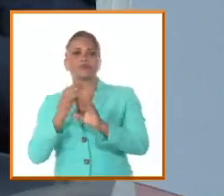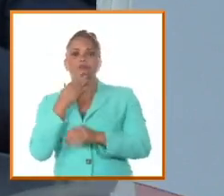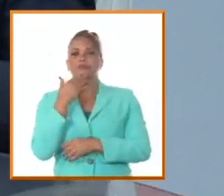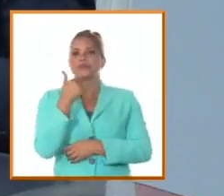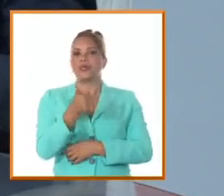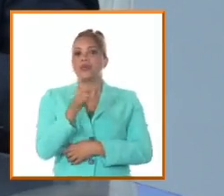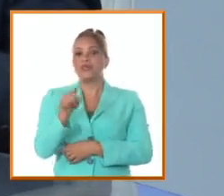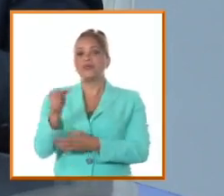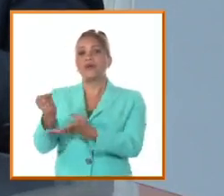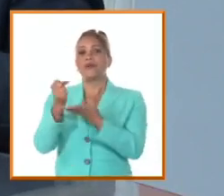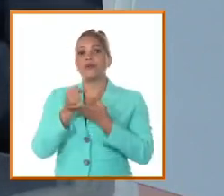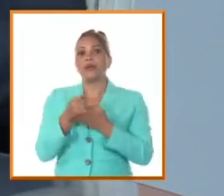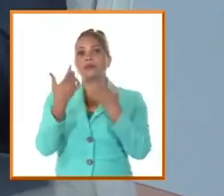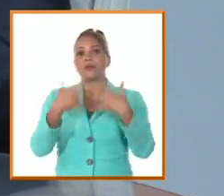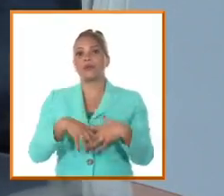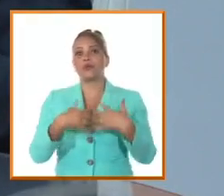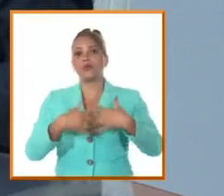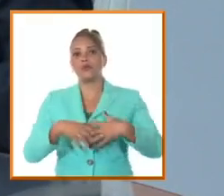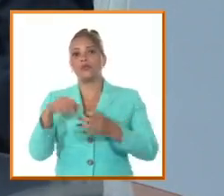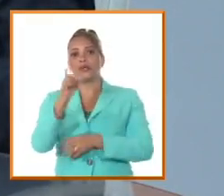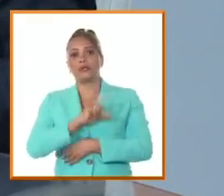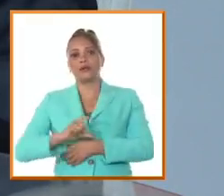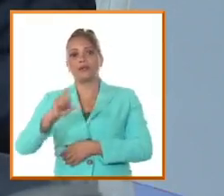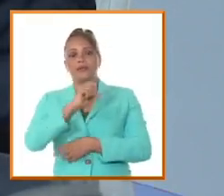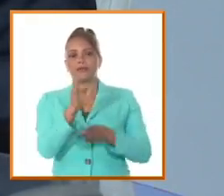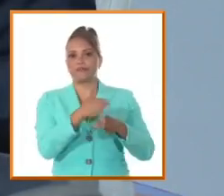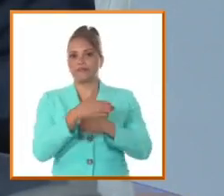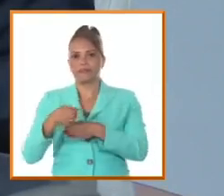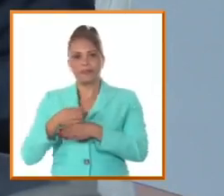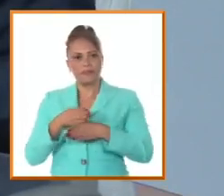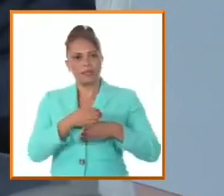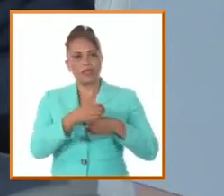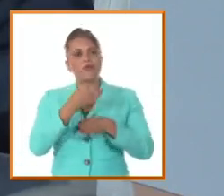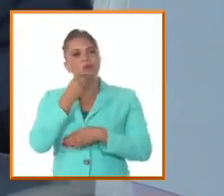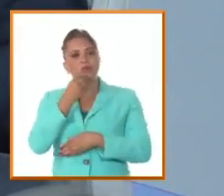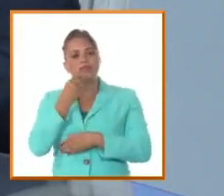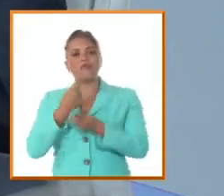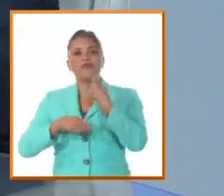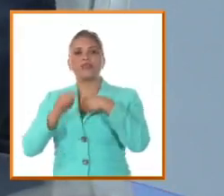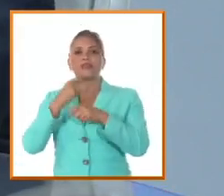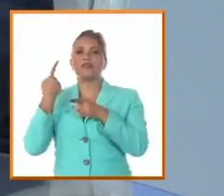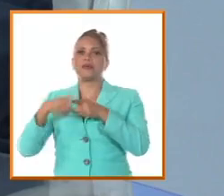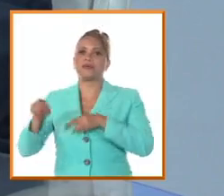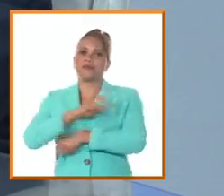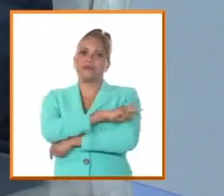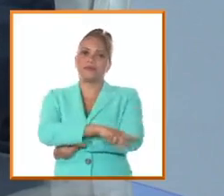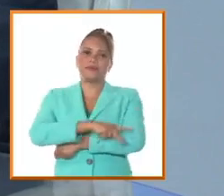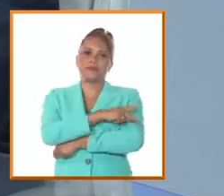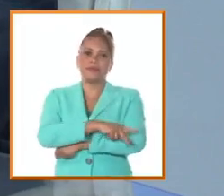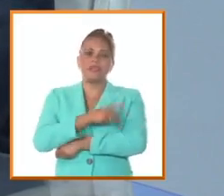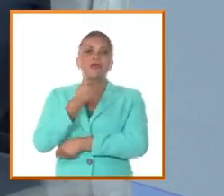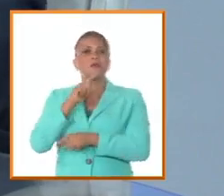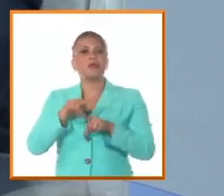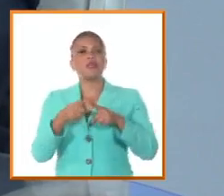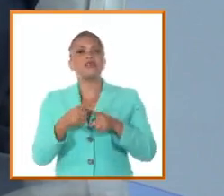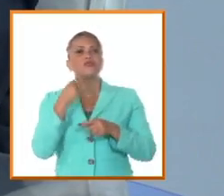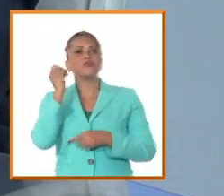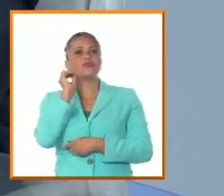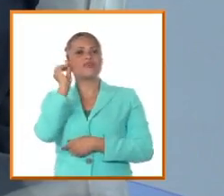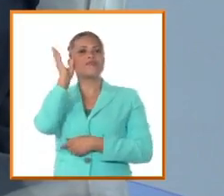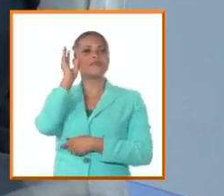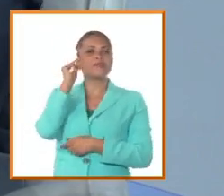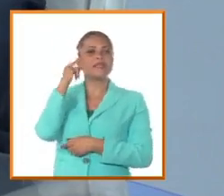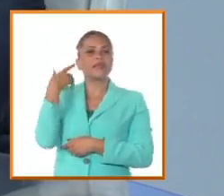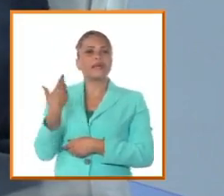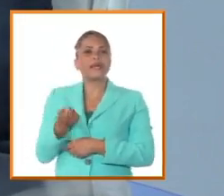permitiera que los productos del Camagüey diversificados pudieran exportarse al exterior. Y por eso se le ocurre hacer un ferrocarril de Puerto